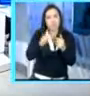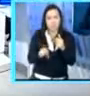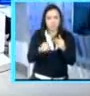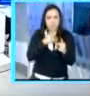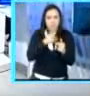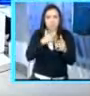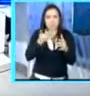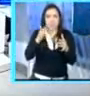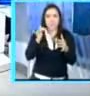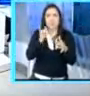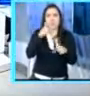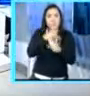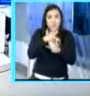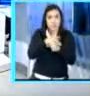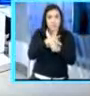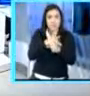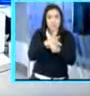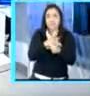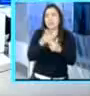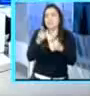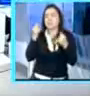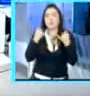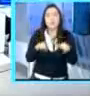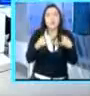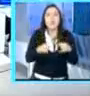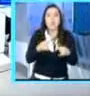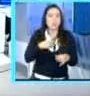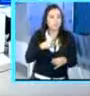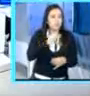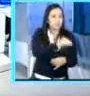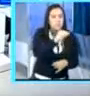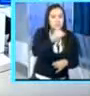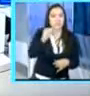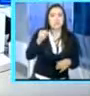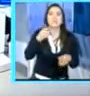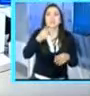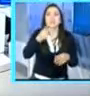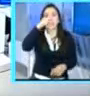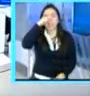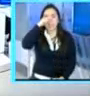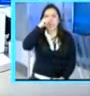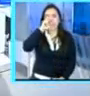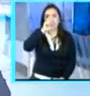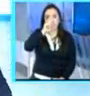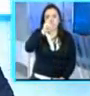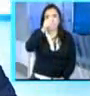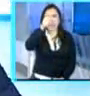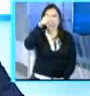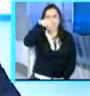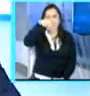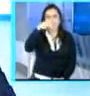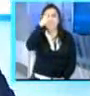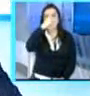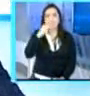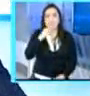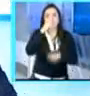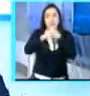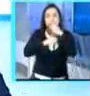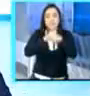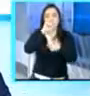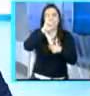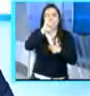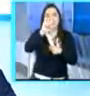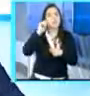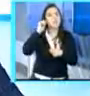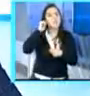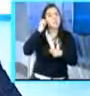Típicamente se ve en Guatemala, transfugismo se va a dar, negociaciones se van a dar, pero típicamente se ve en Guatemala de la manera siguiente que, bueno,